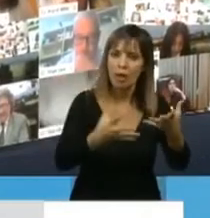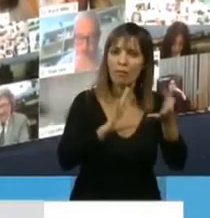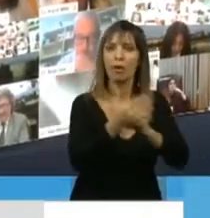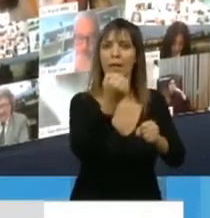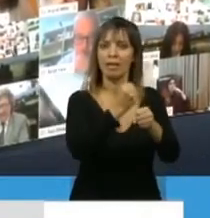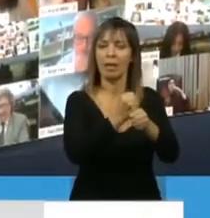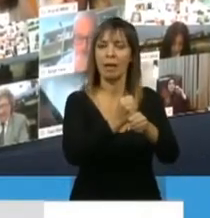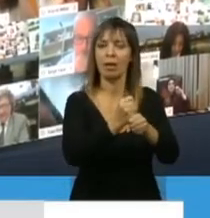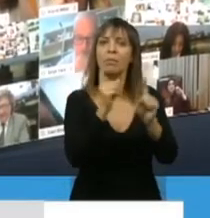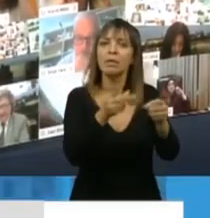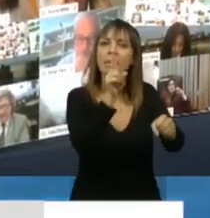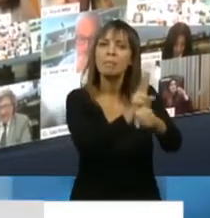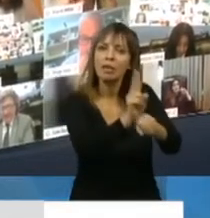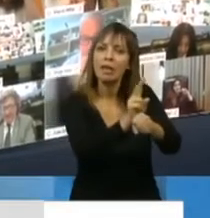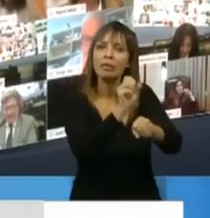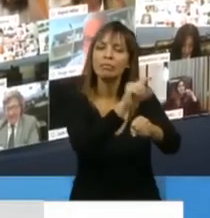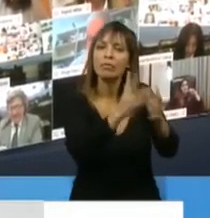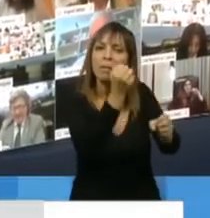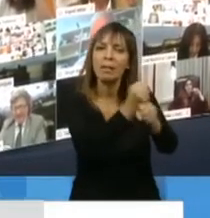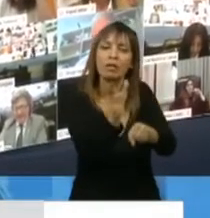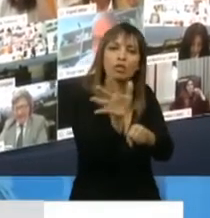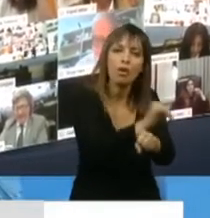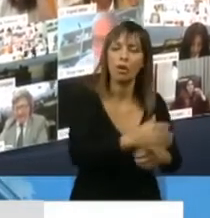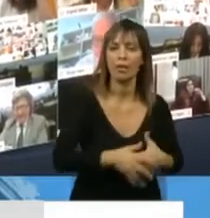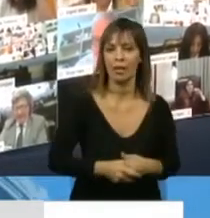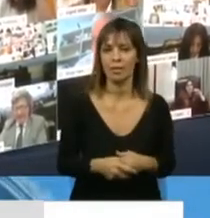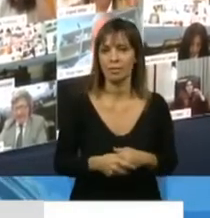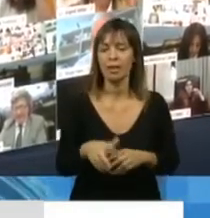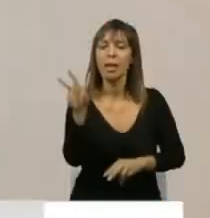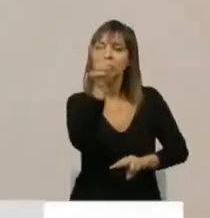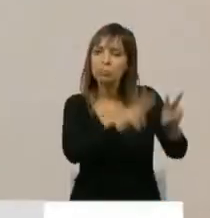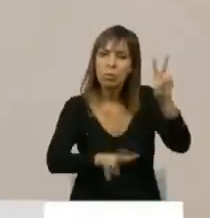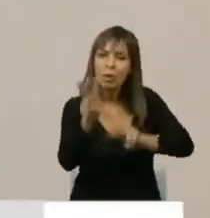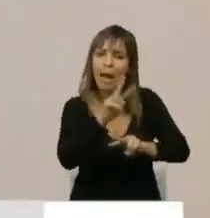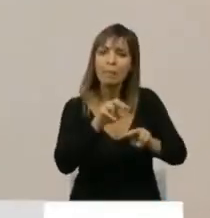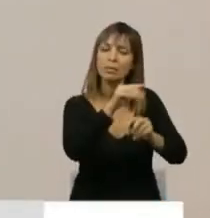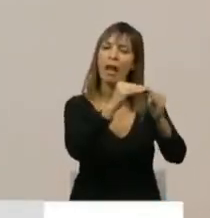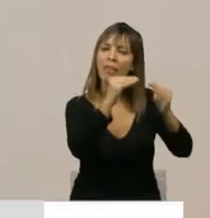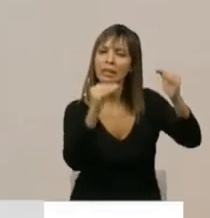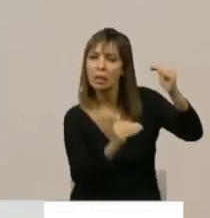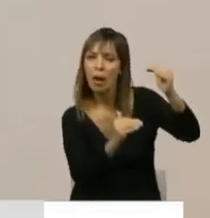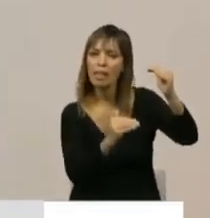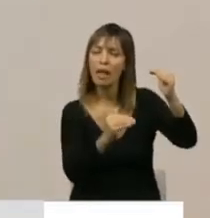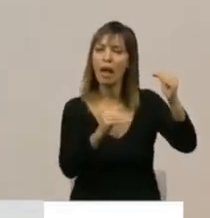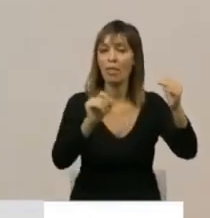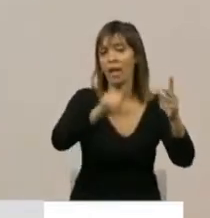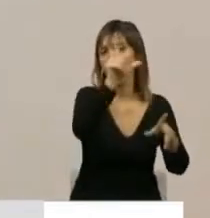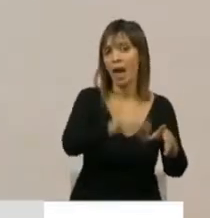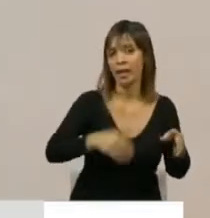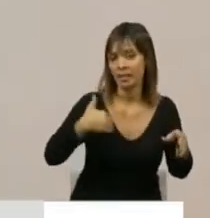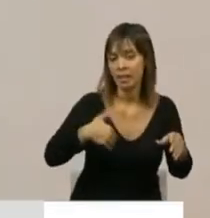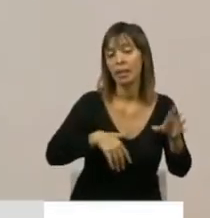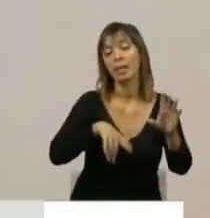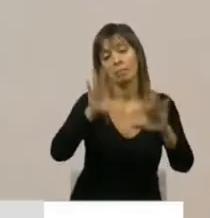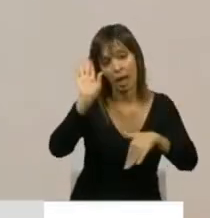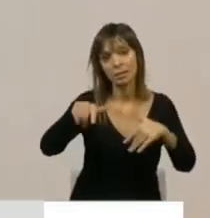protegerlos en sus funciones de todos los días lo que buscamos es que esas desigualdades que atraviesan a nuestro país y puntualmente al sistema